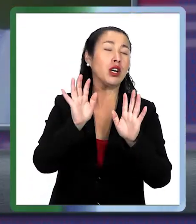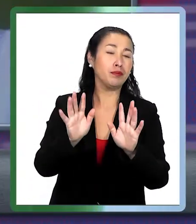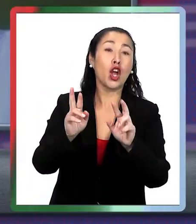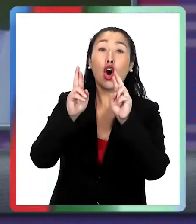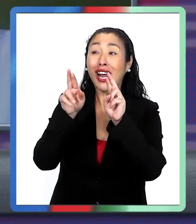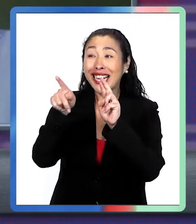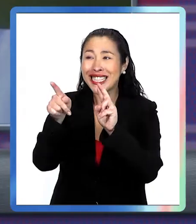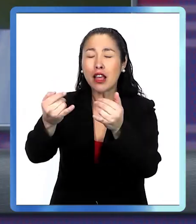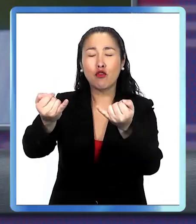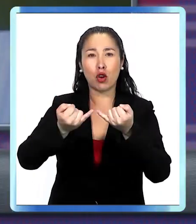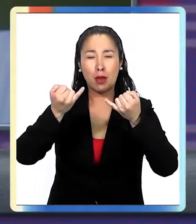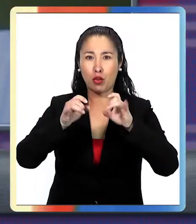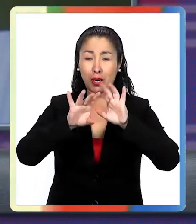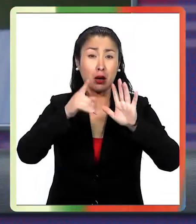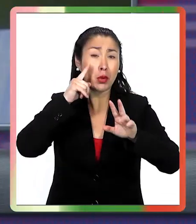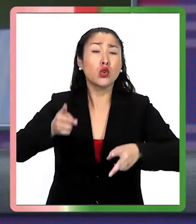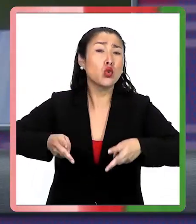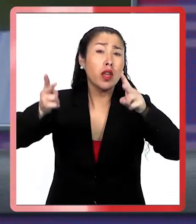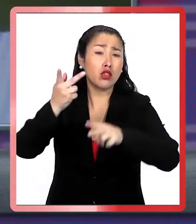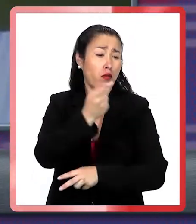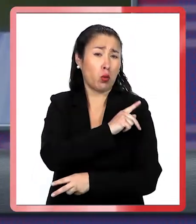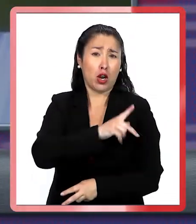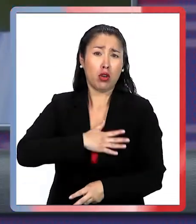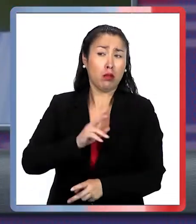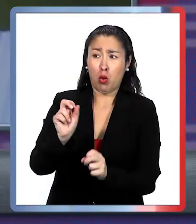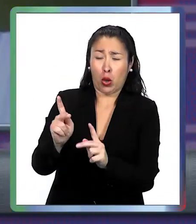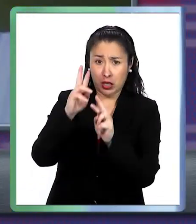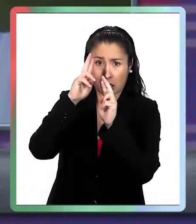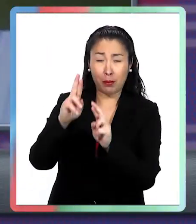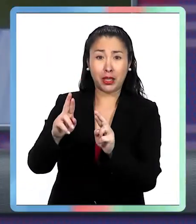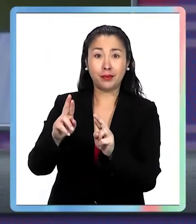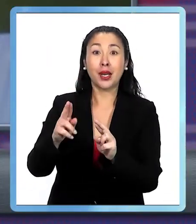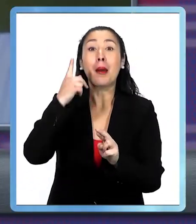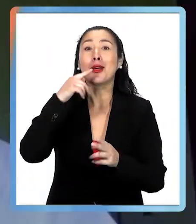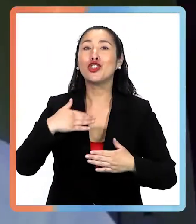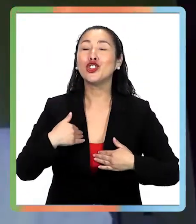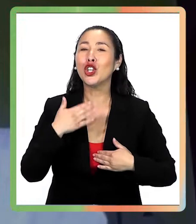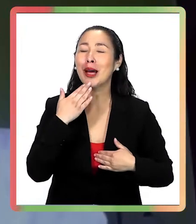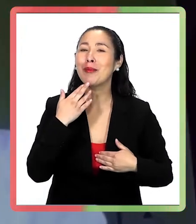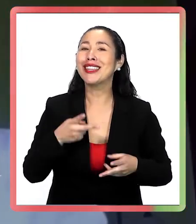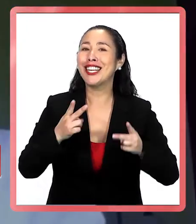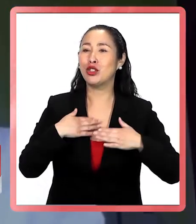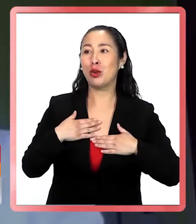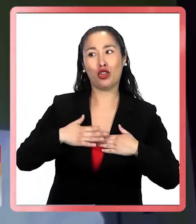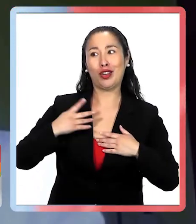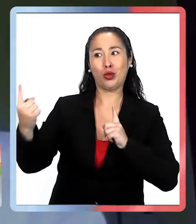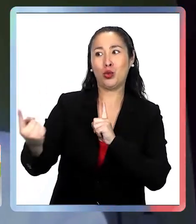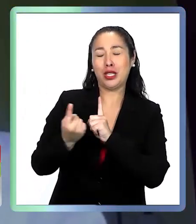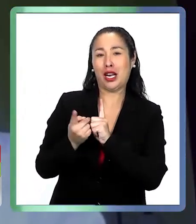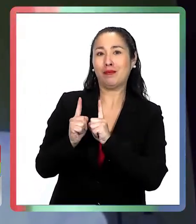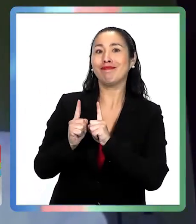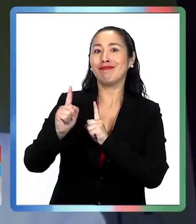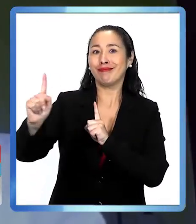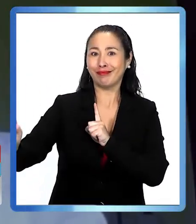información equivocada, ojalá que se informe, pero tiene el derecho a no vacunarse. Asimismo, yo tengo el derecho a decir, chuta, no quiero